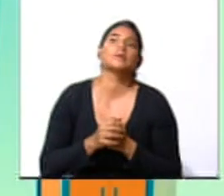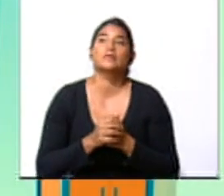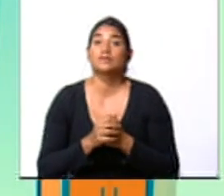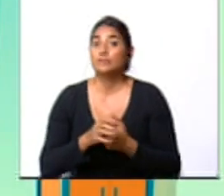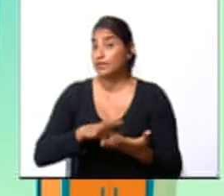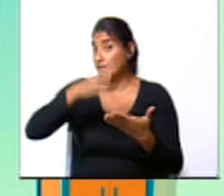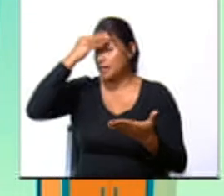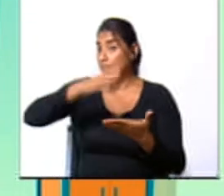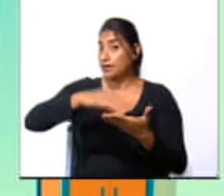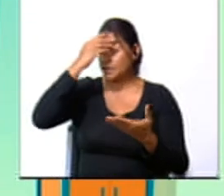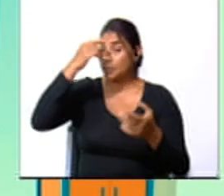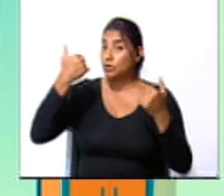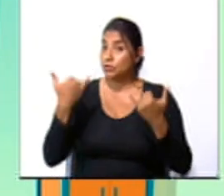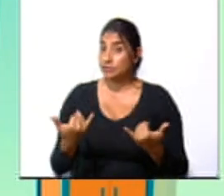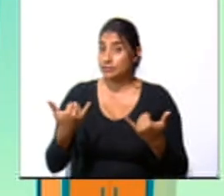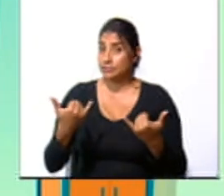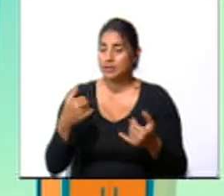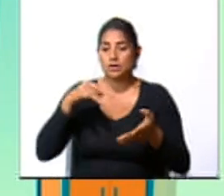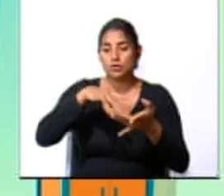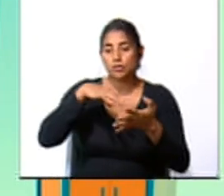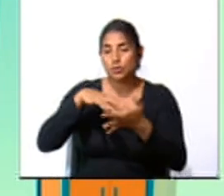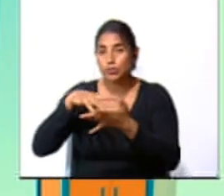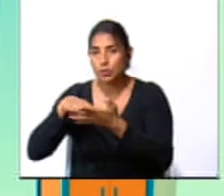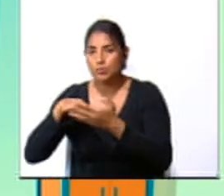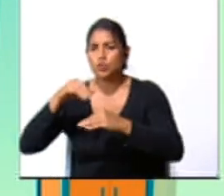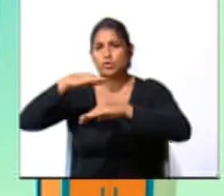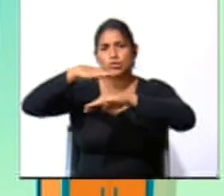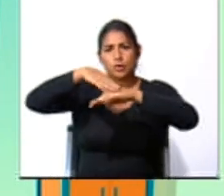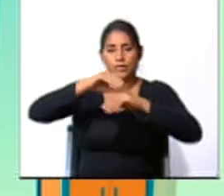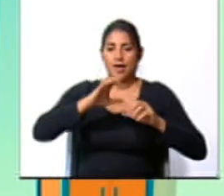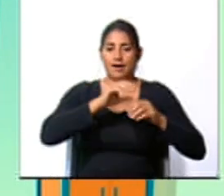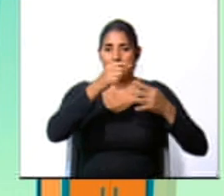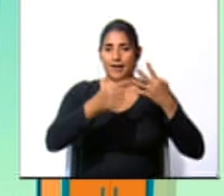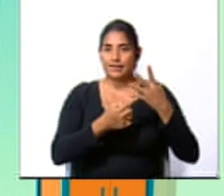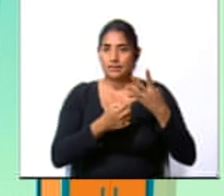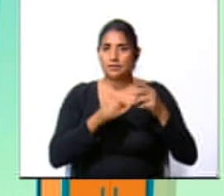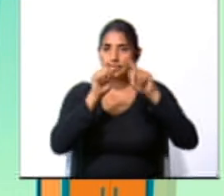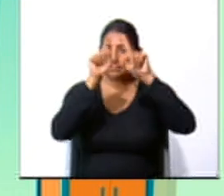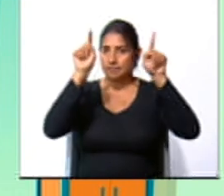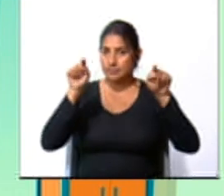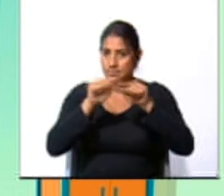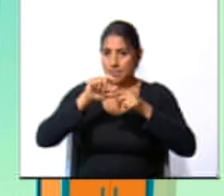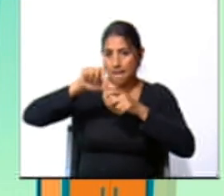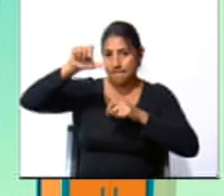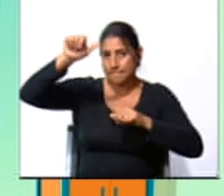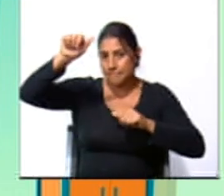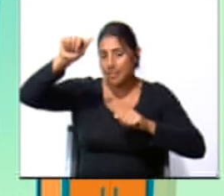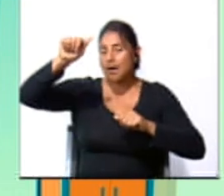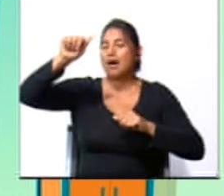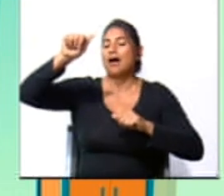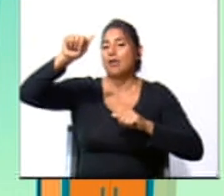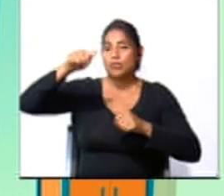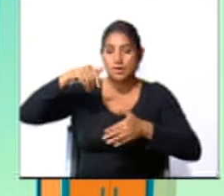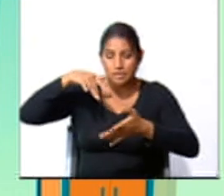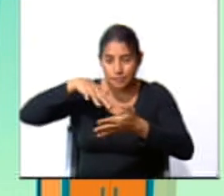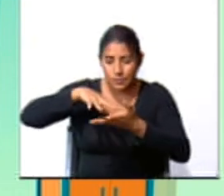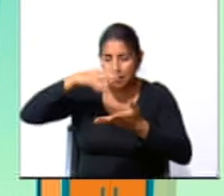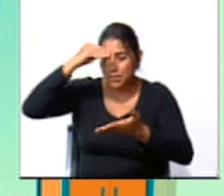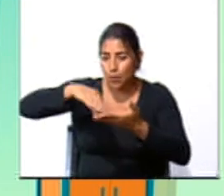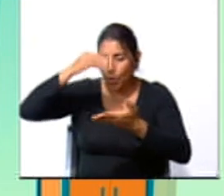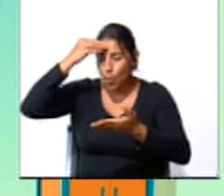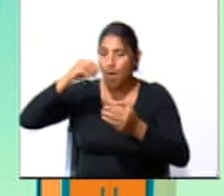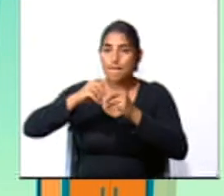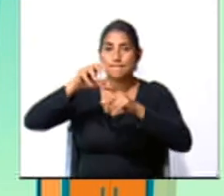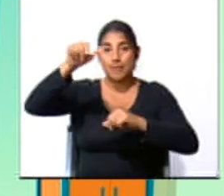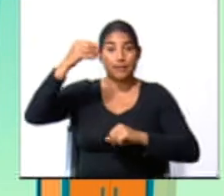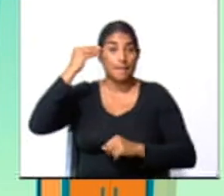aprendimos hoy? Hoy estudiamos sobre las características de los esquemas, los mapas conceptuales y exploramos un poquito sobre los